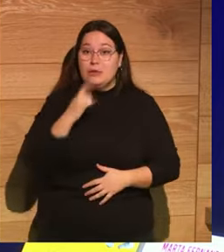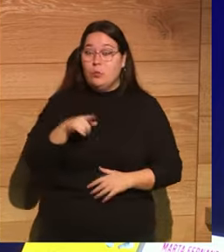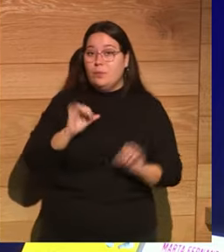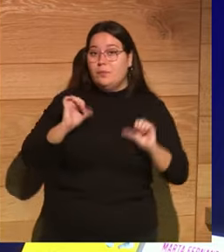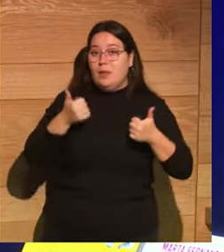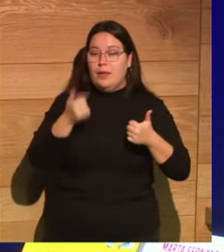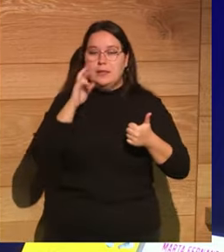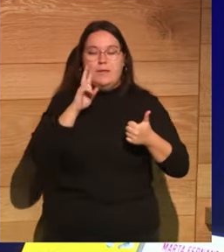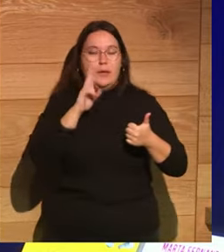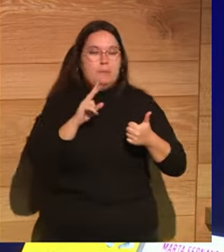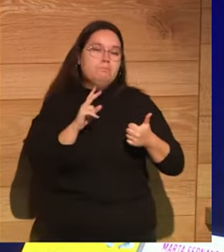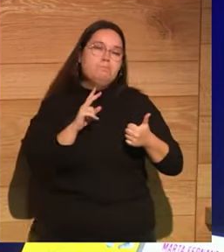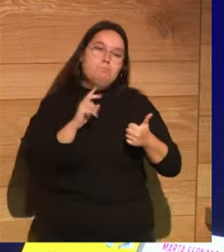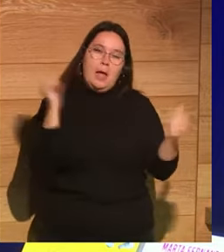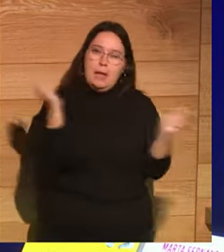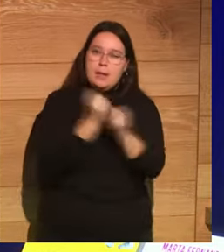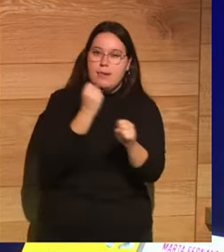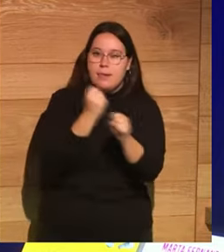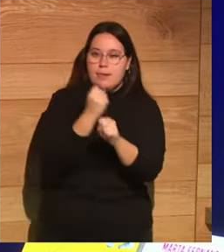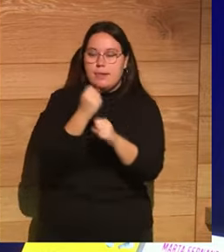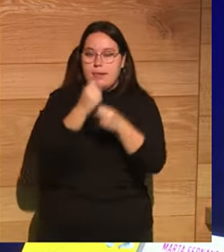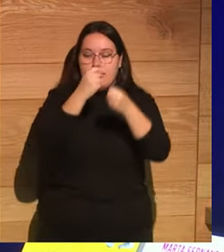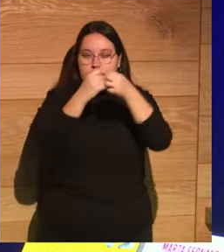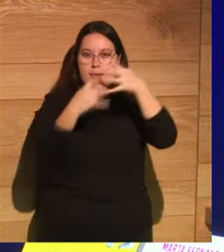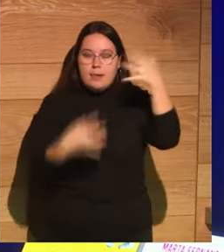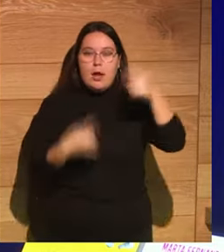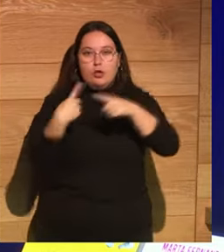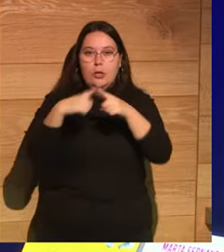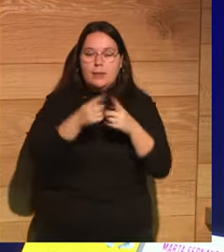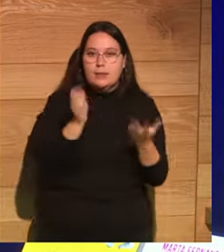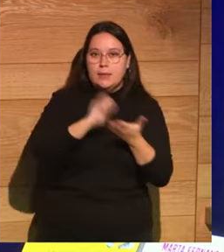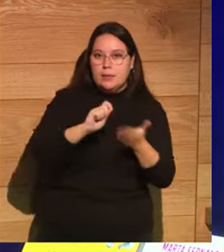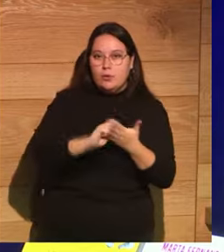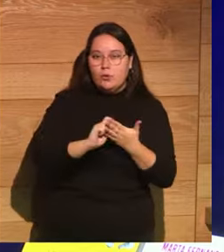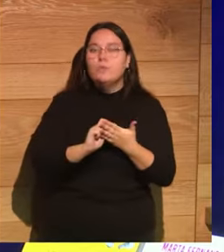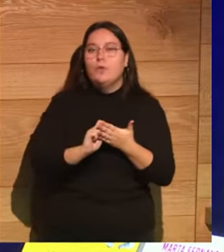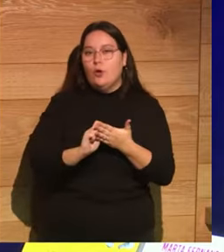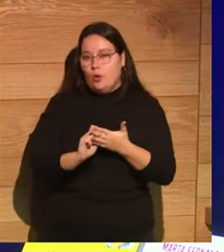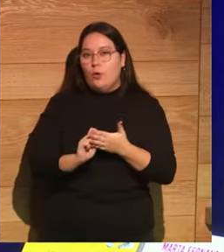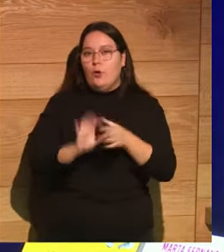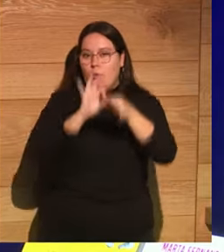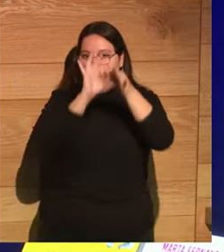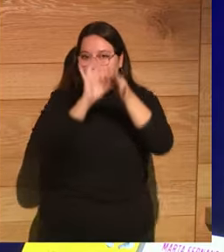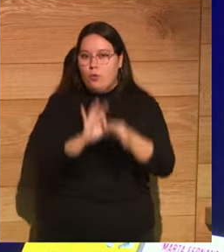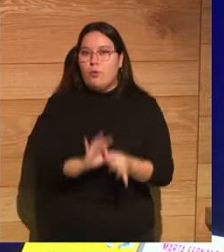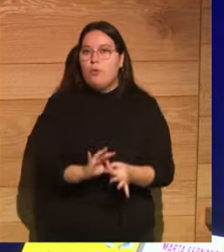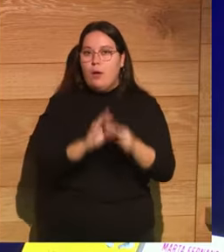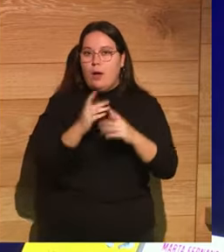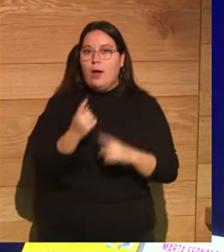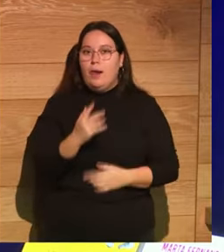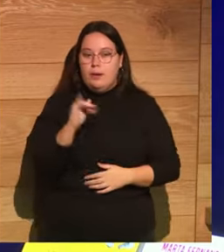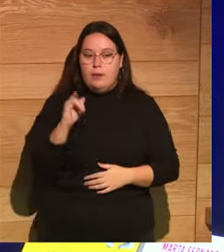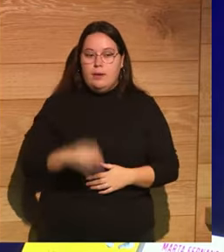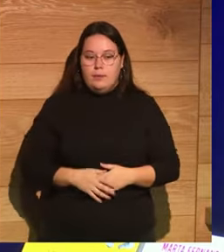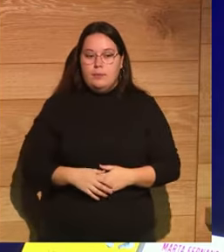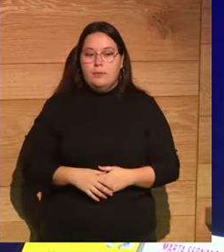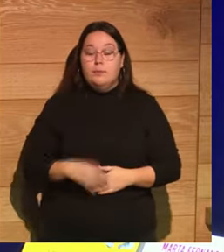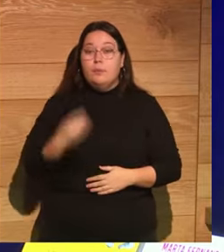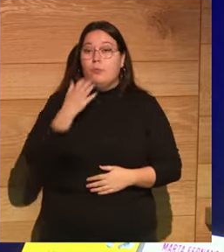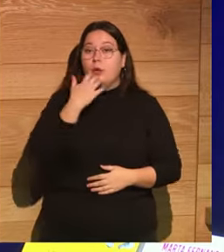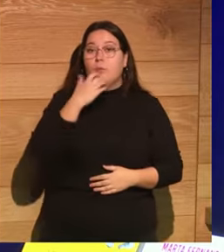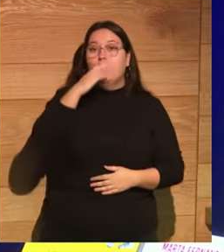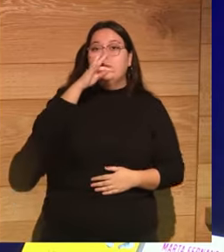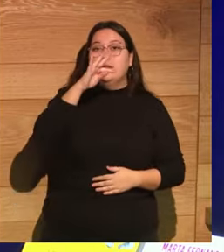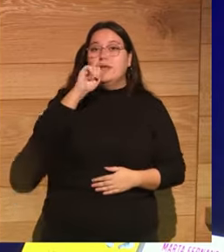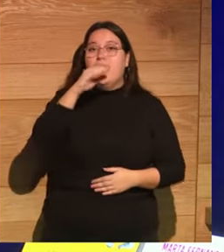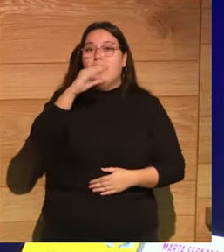empieza a ver todas estas obras y empieza a ver lo que se ha escrito, empieza a ver patrones. Y hay autores que son muy sutiles, como Tácito. Tácito